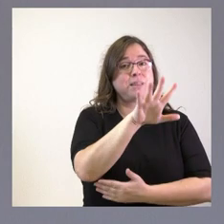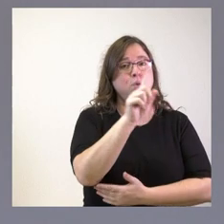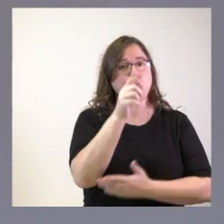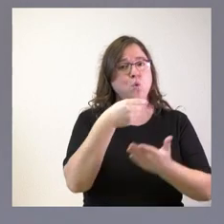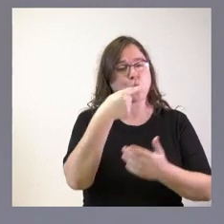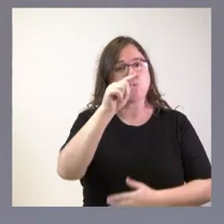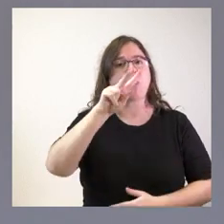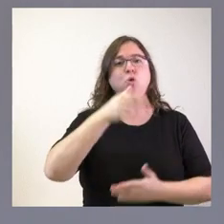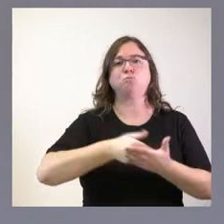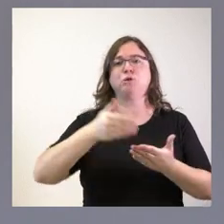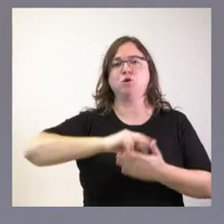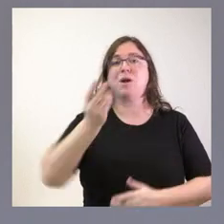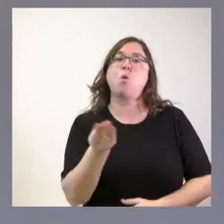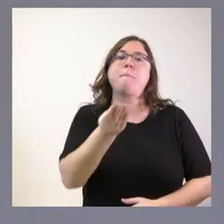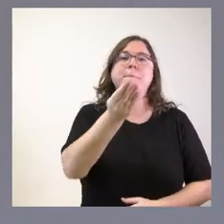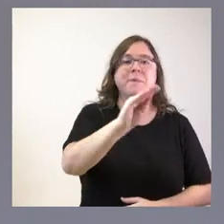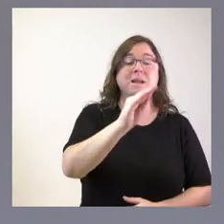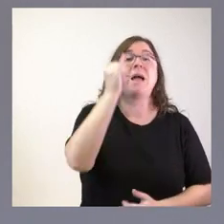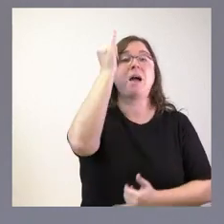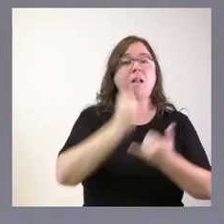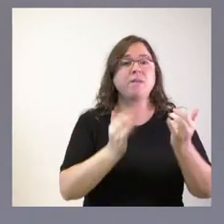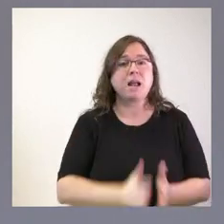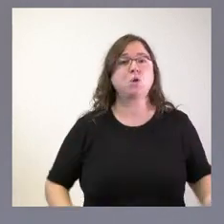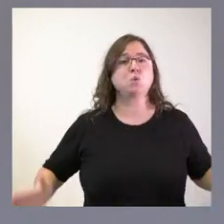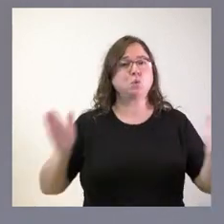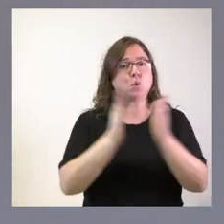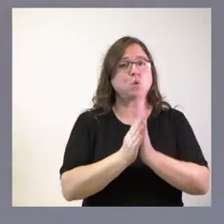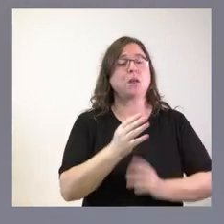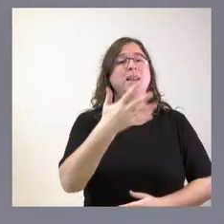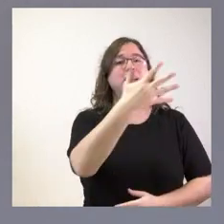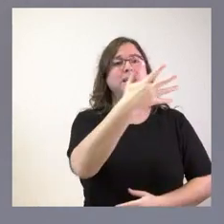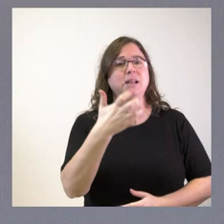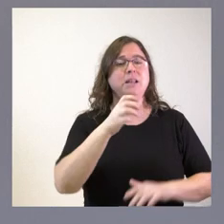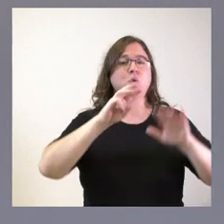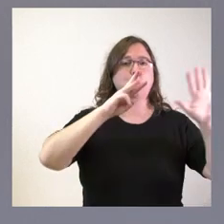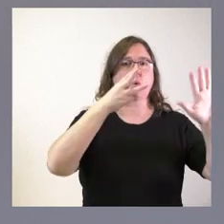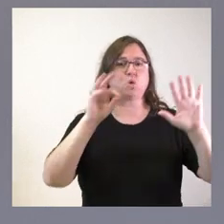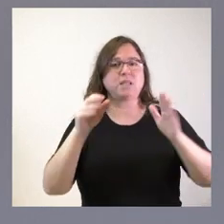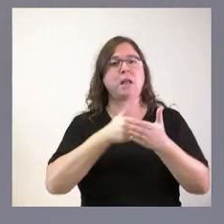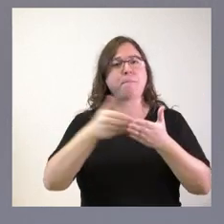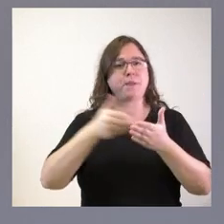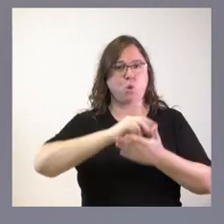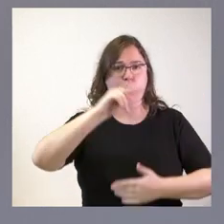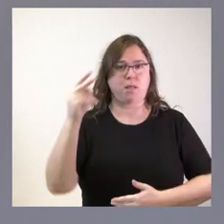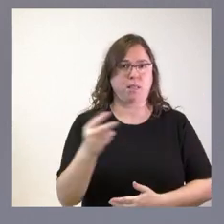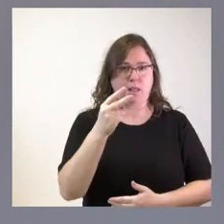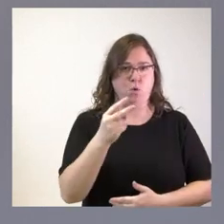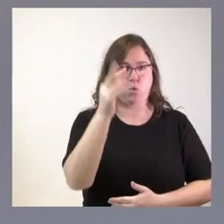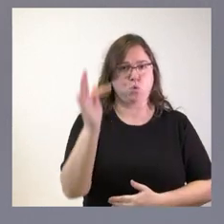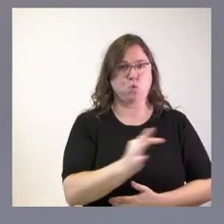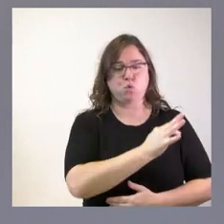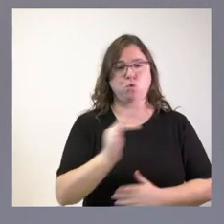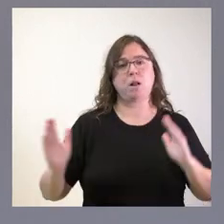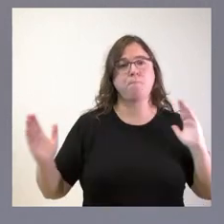millones de euros, que hace ascender la cifra global a 580 millones de euros en este